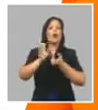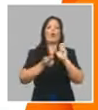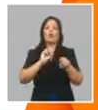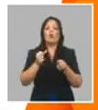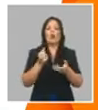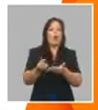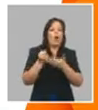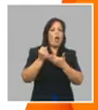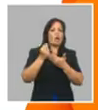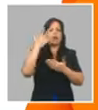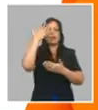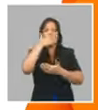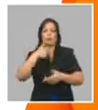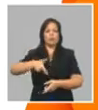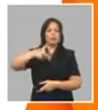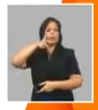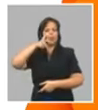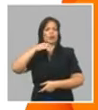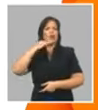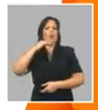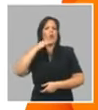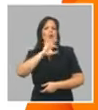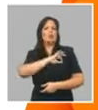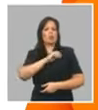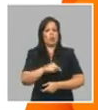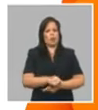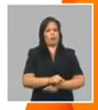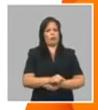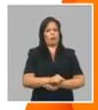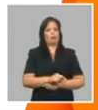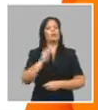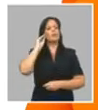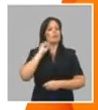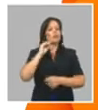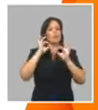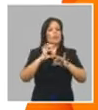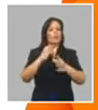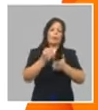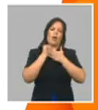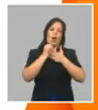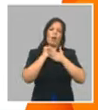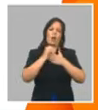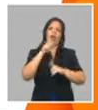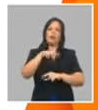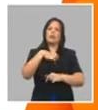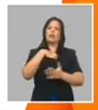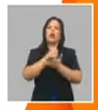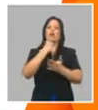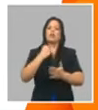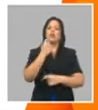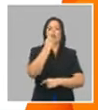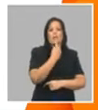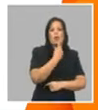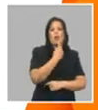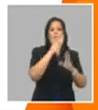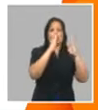Policía Nacional Revolucionaria, que además hemos contado con ella en todas nuestras actividades, a fin de garantizar en esta primera y segunda fase